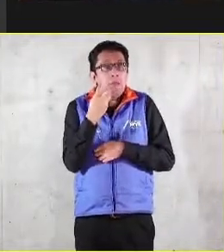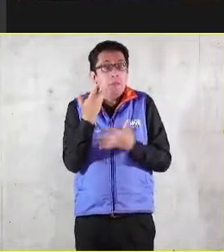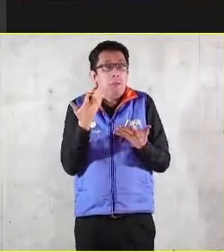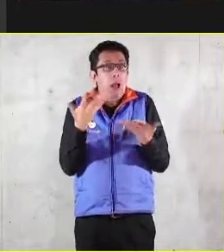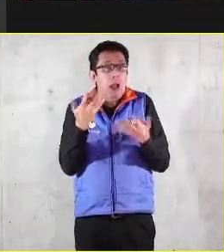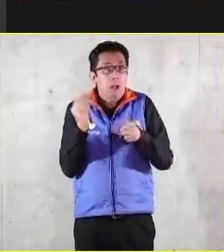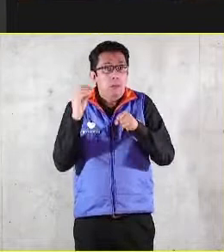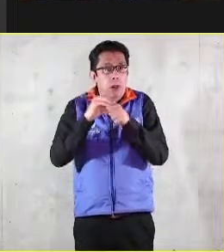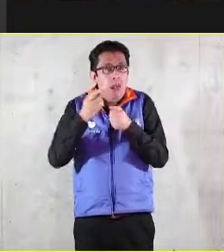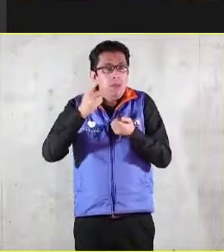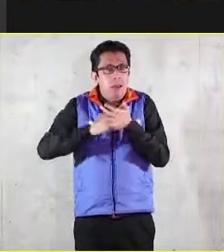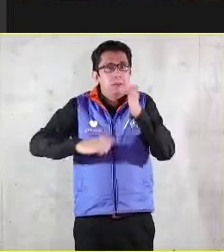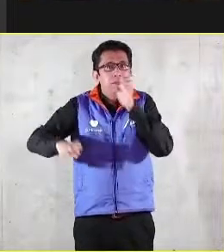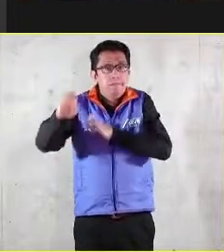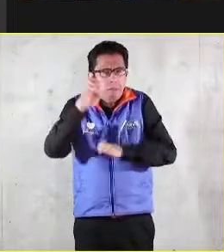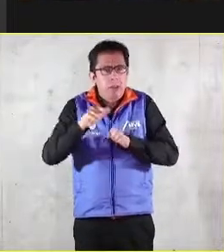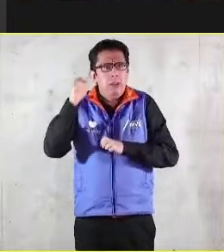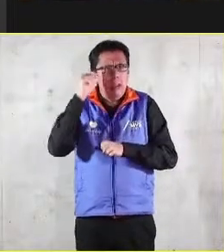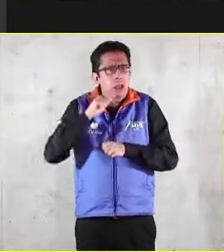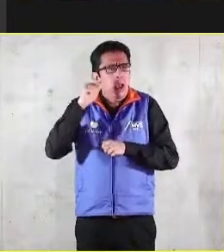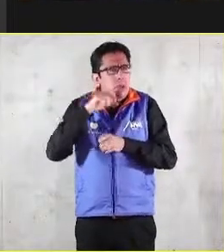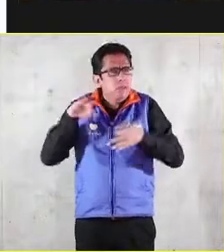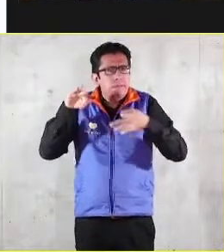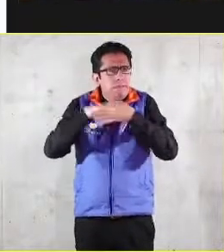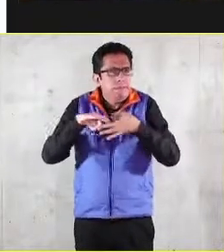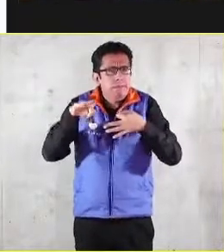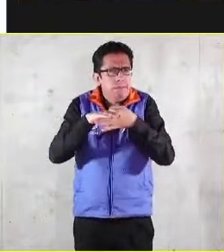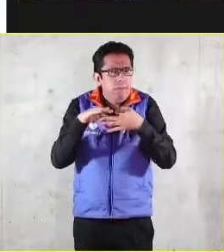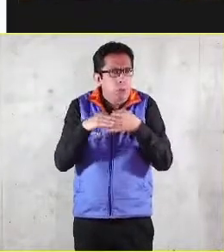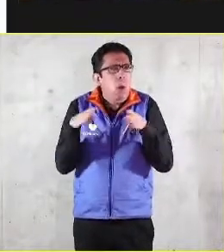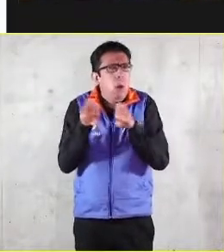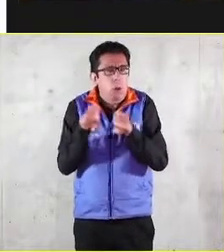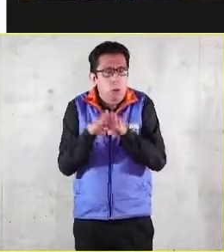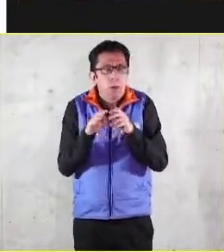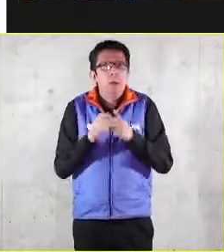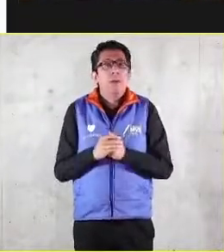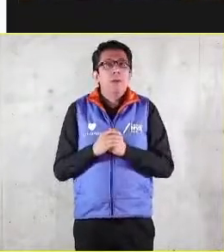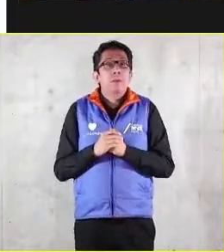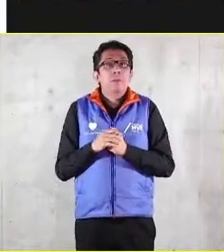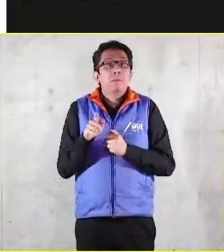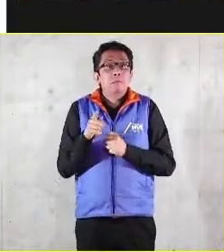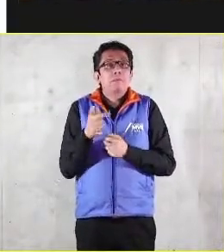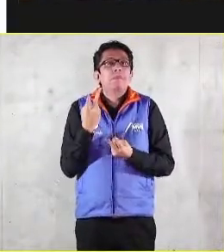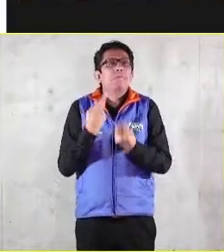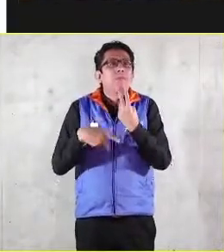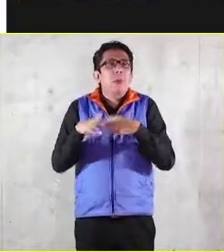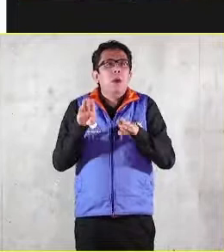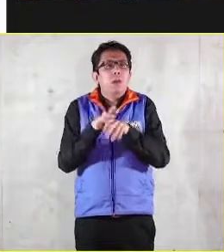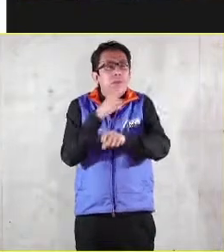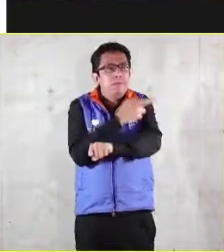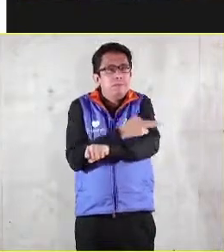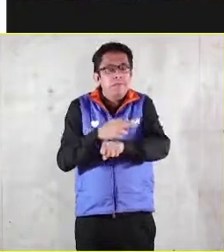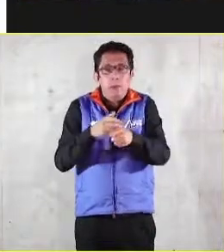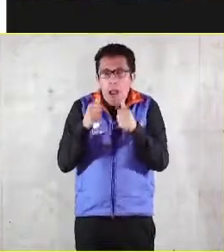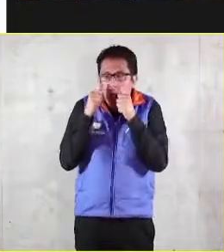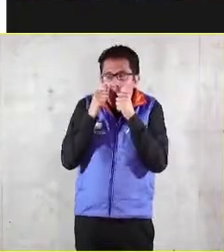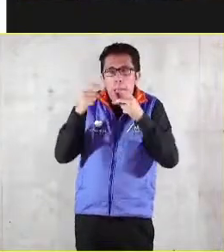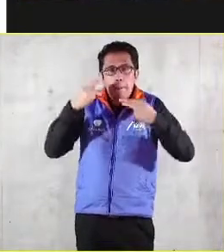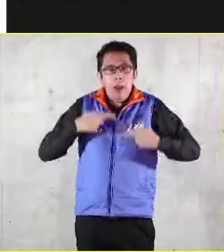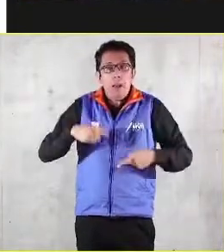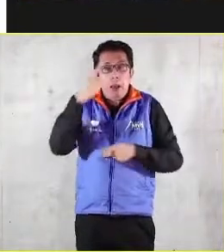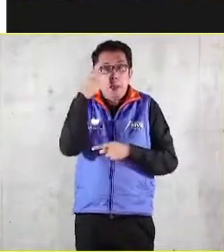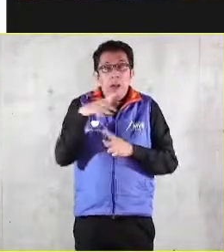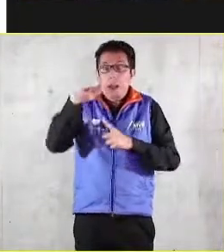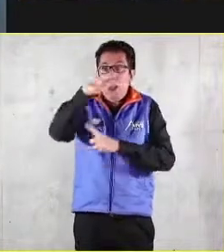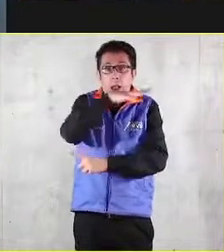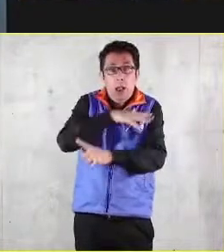y hacerlo de manera sistemática? Es aquí donde entra entonces la gestión centrada en la persona y para el bien común.